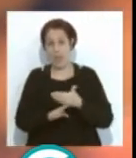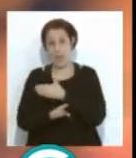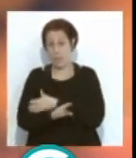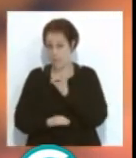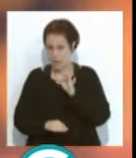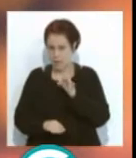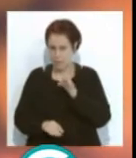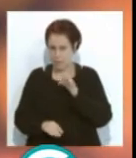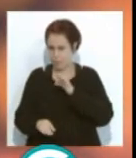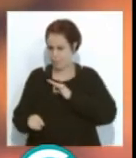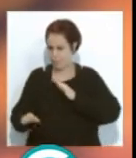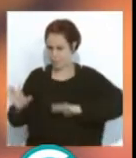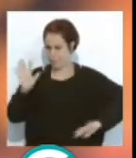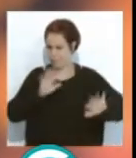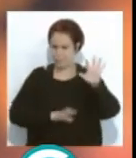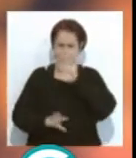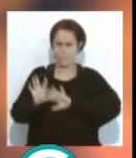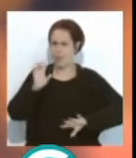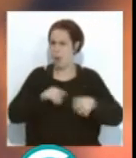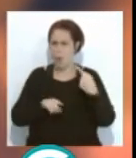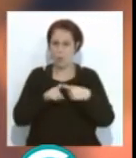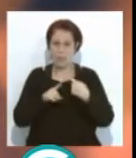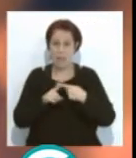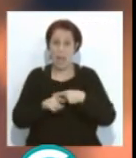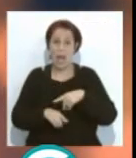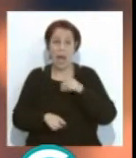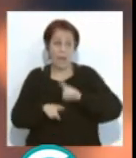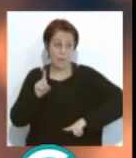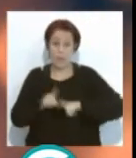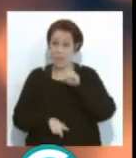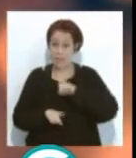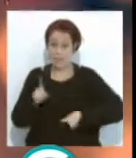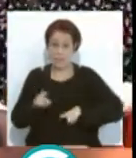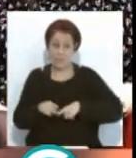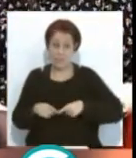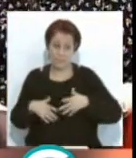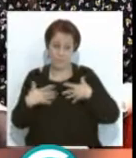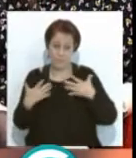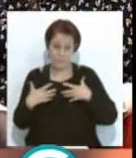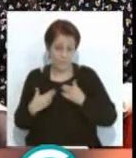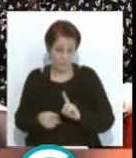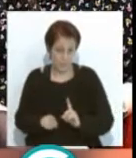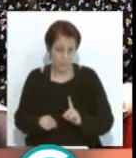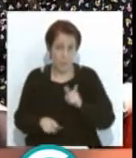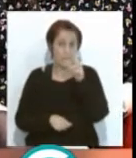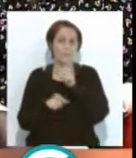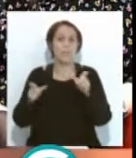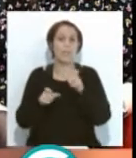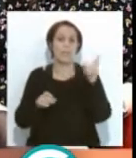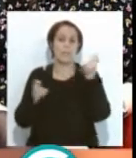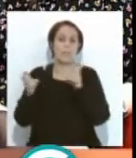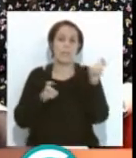verdad que se armaban unas barracas, que eran una cosa a veces desagradable, pero es verdad que sí, el que venía sin preparar o venía con un